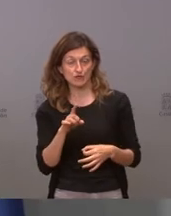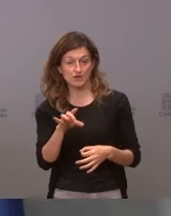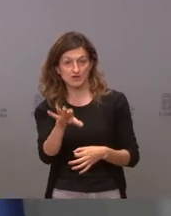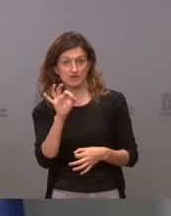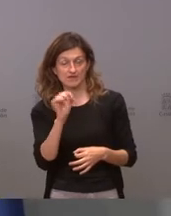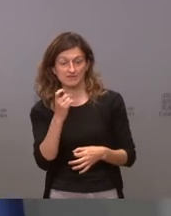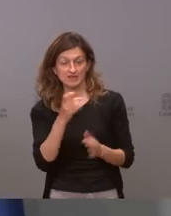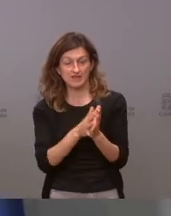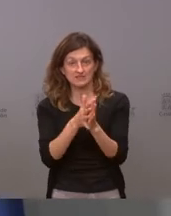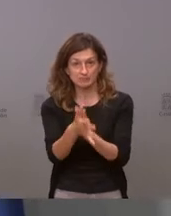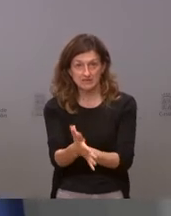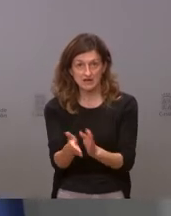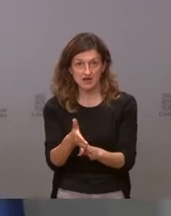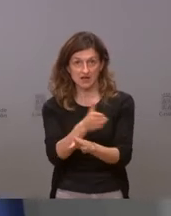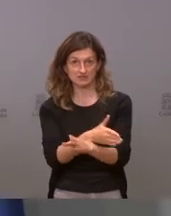la situación excepcional